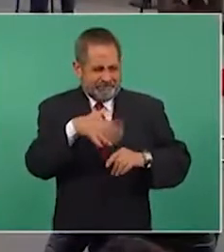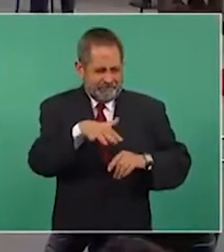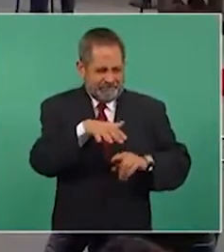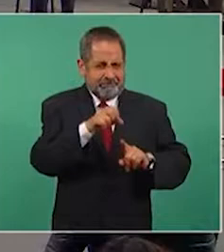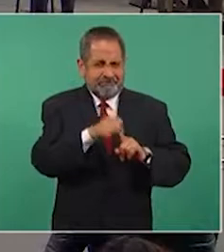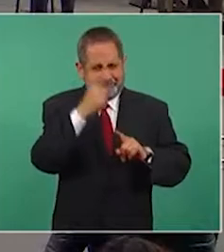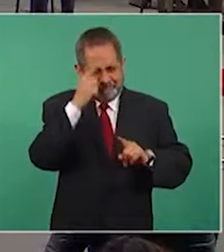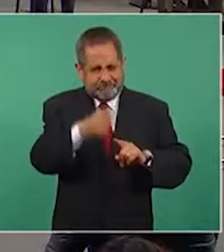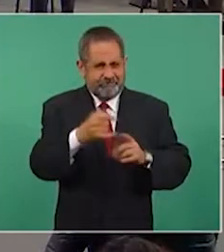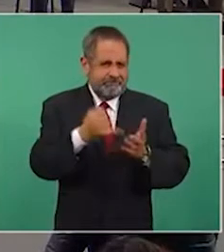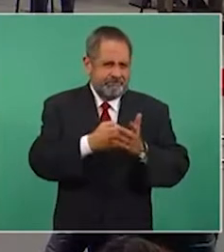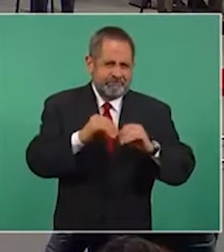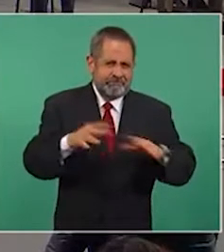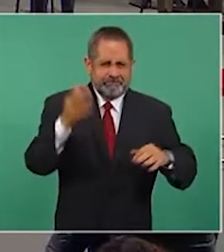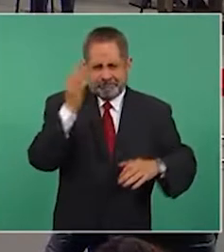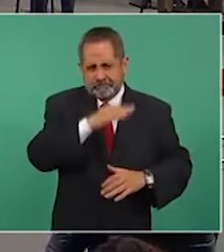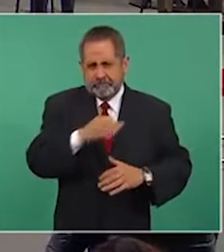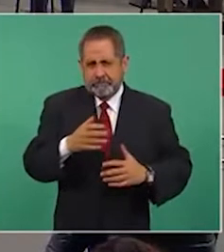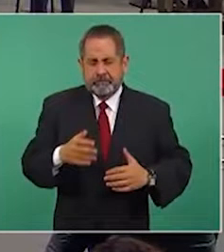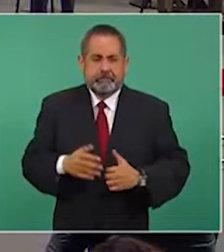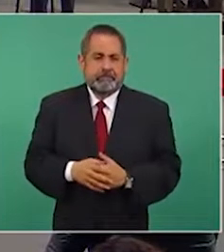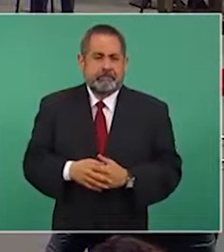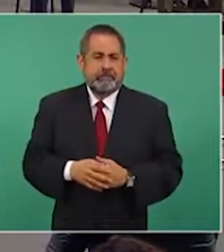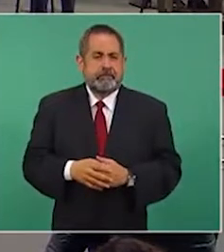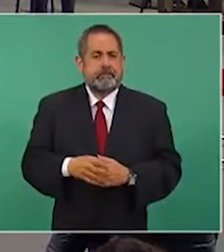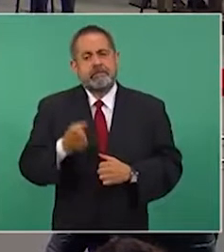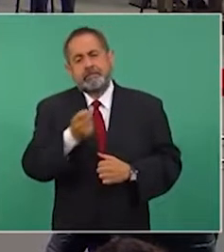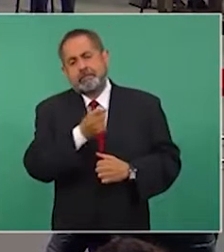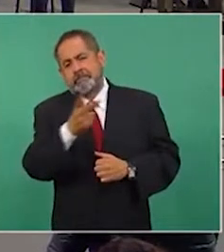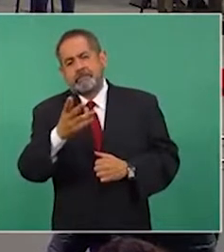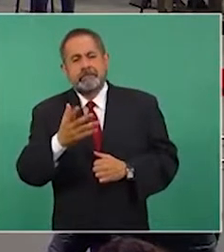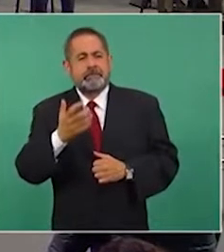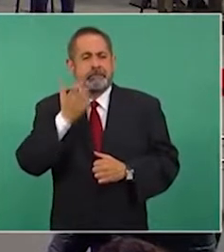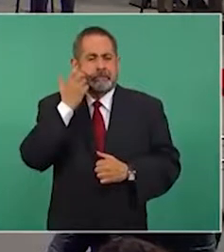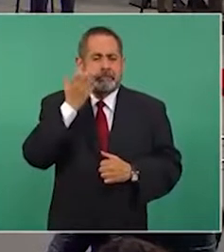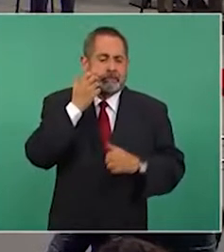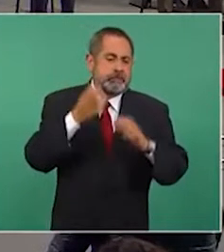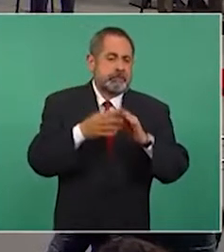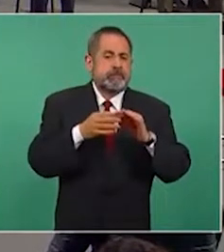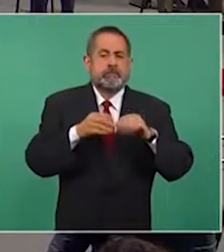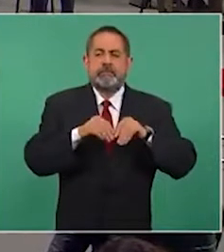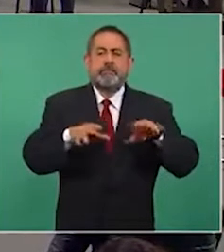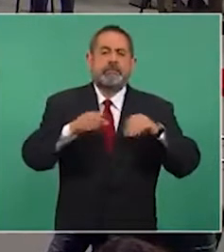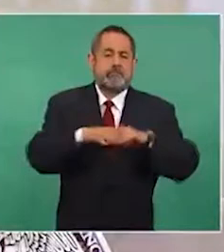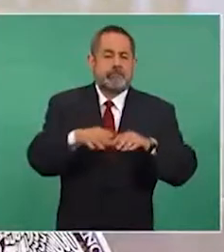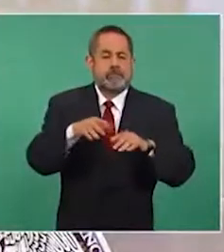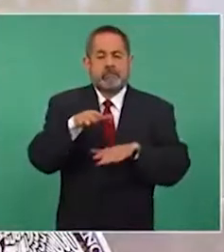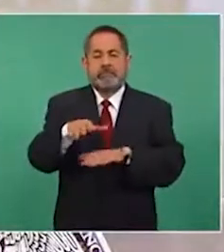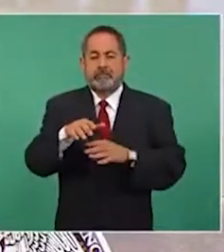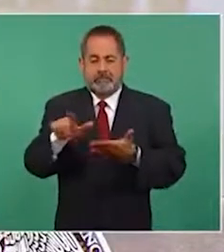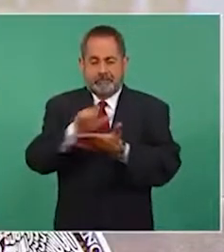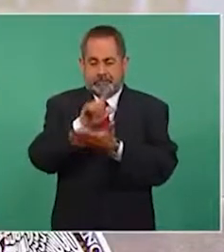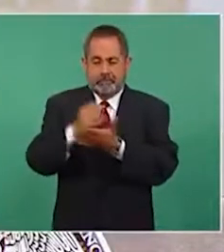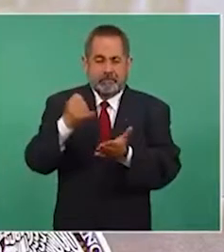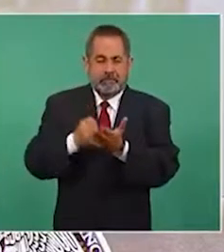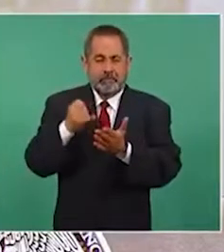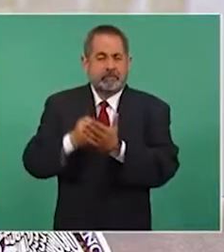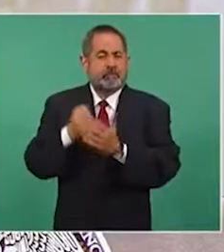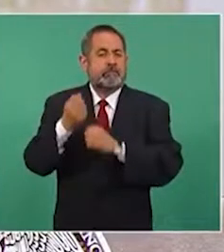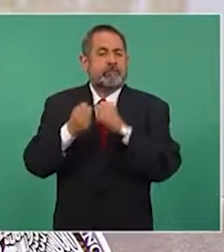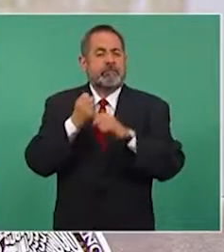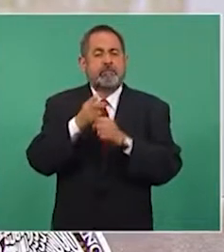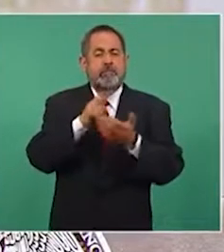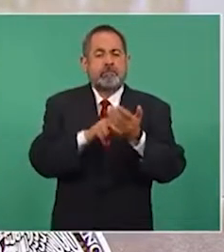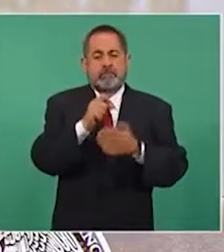Diversos medios publicaron notas amarillistas sobre la miscelánea fiscal para 2022, aprobada por la Cámara de